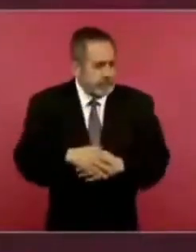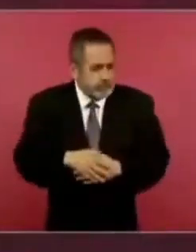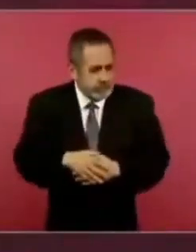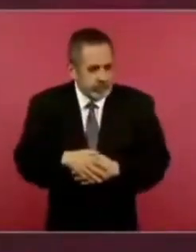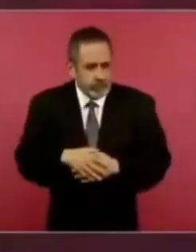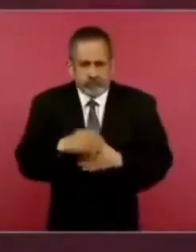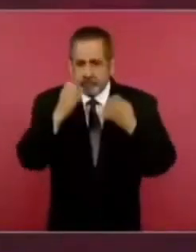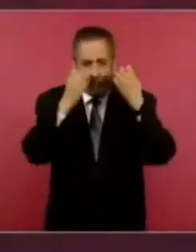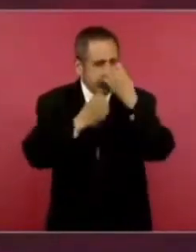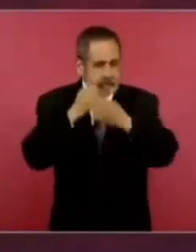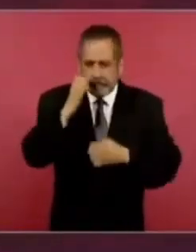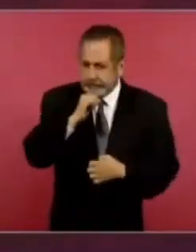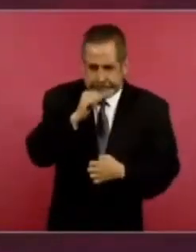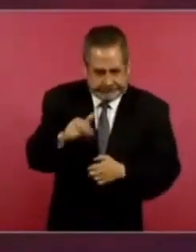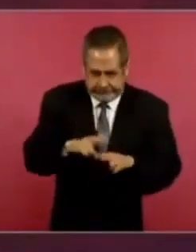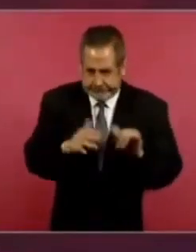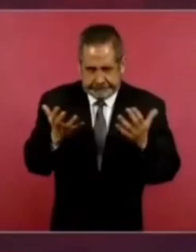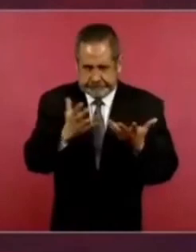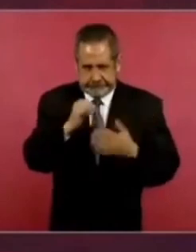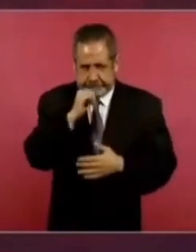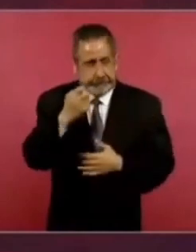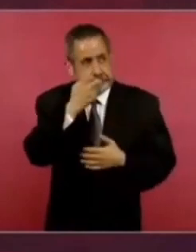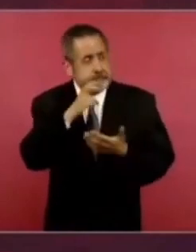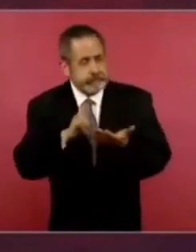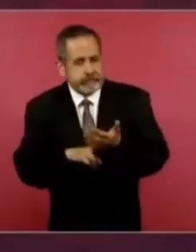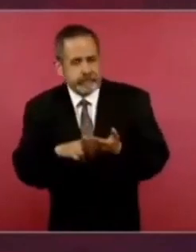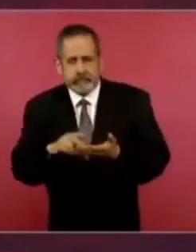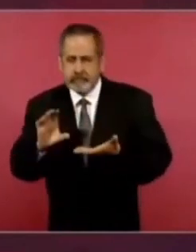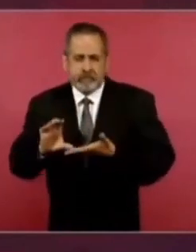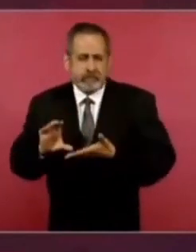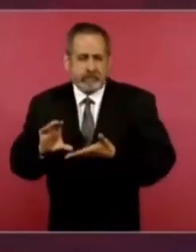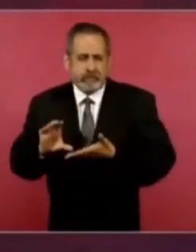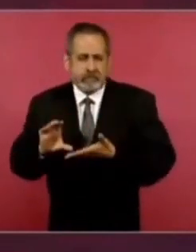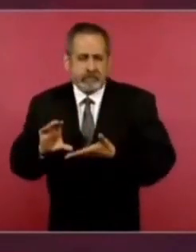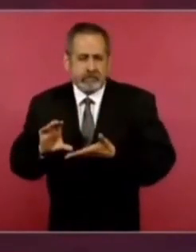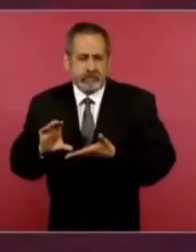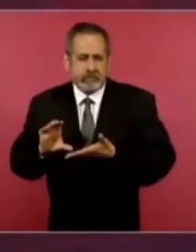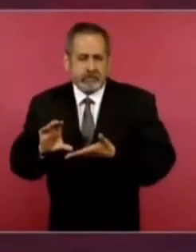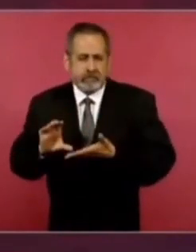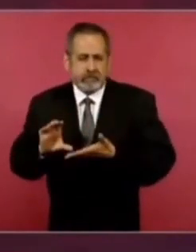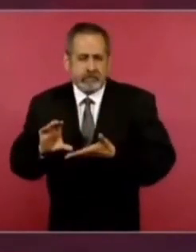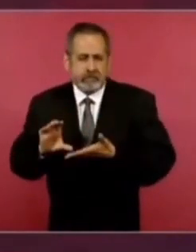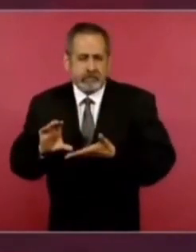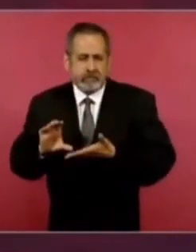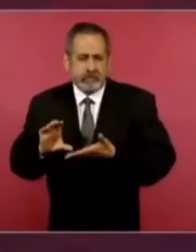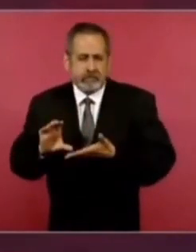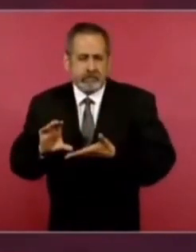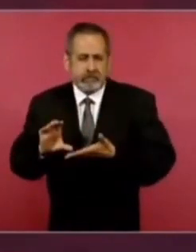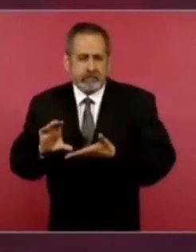avalúo pagándoles 700 millones de dólares.